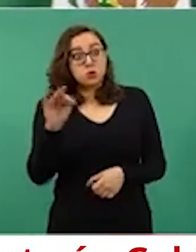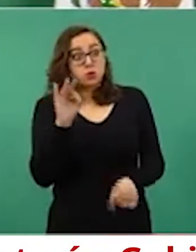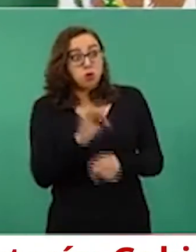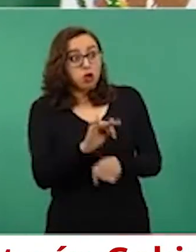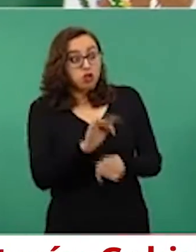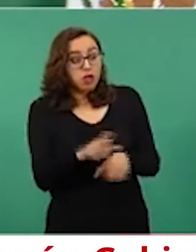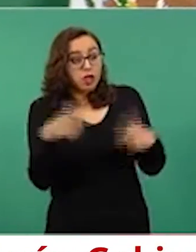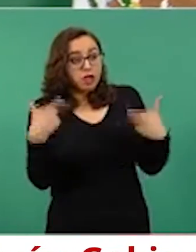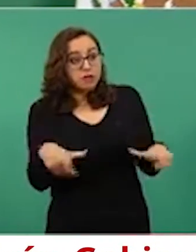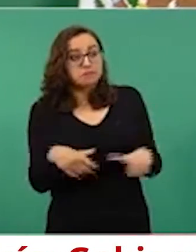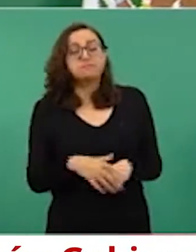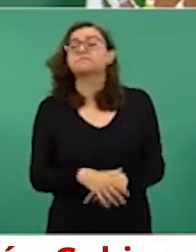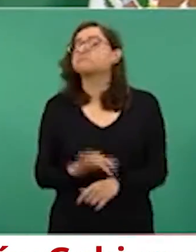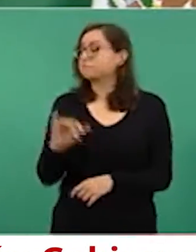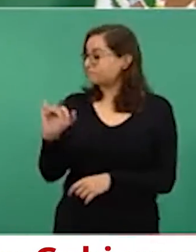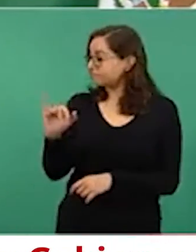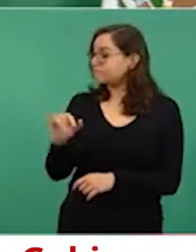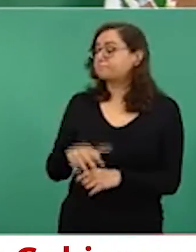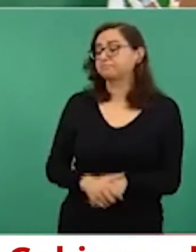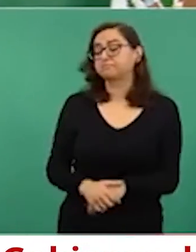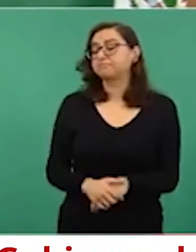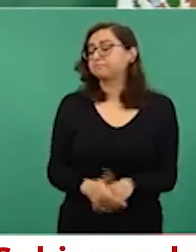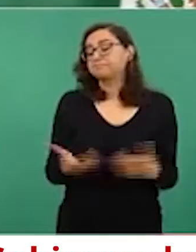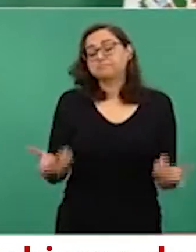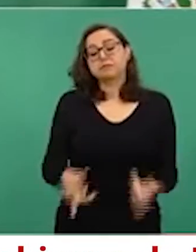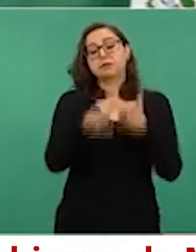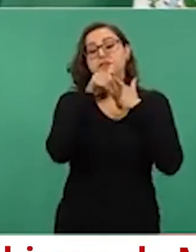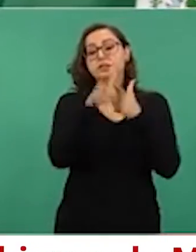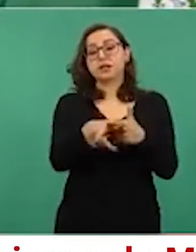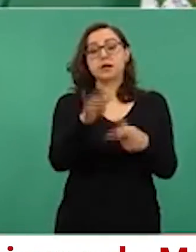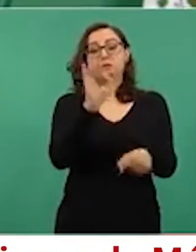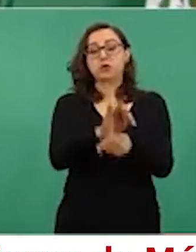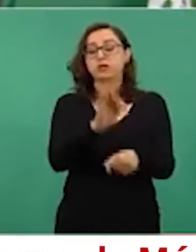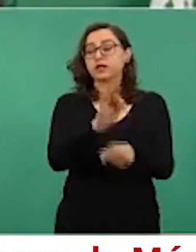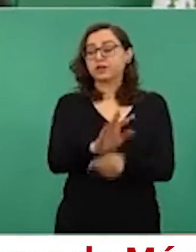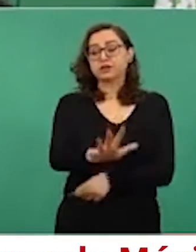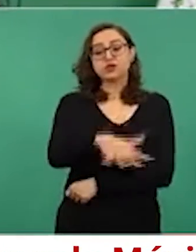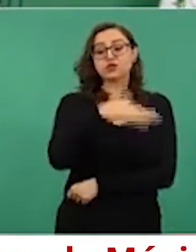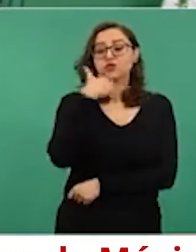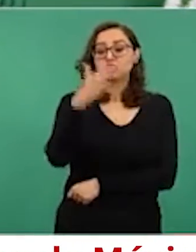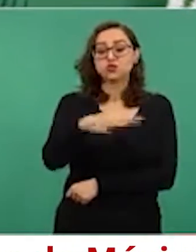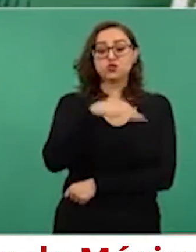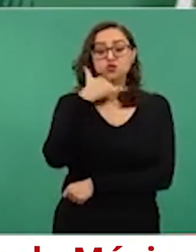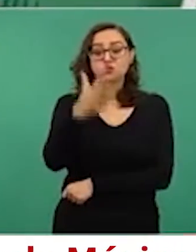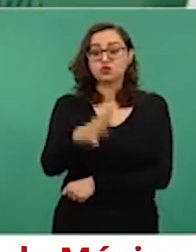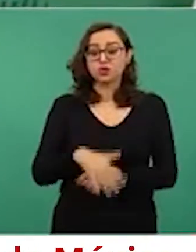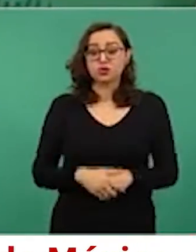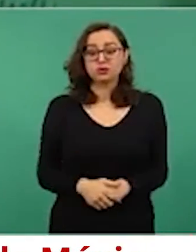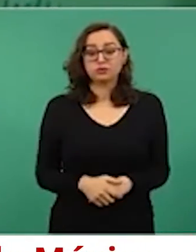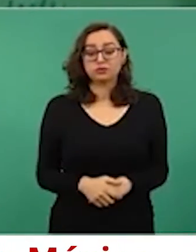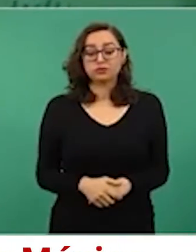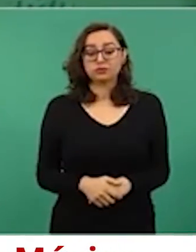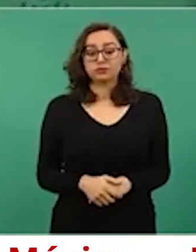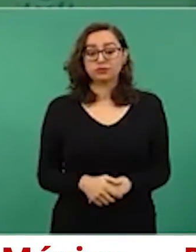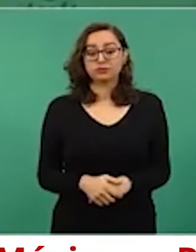protegiendo la corrupción y de seguir apoyando